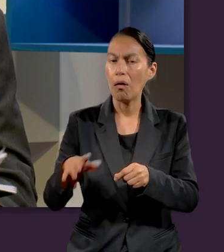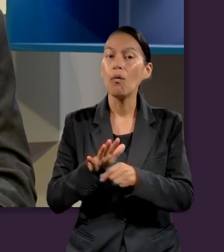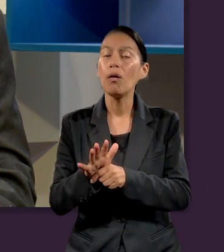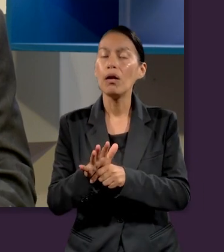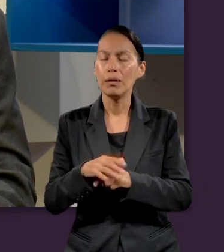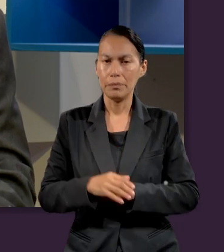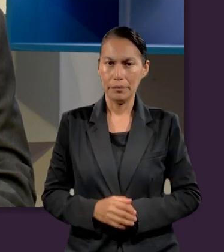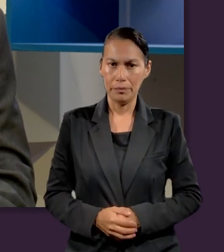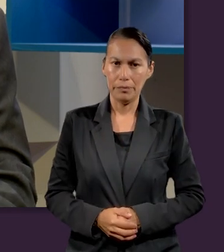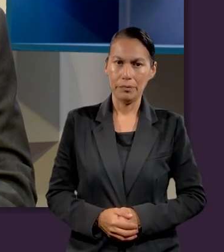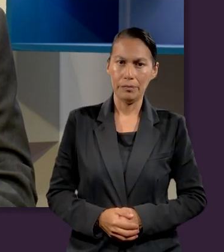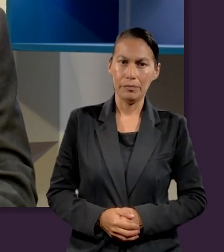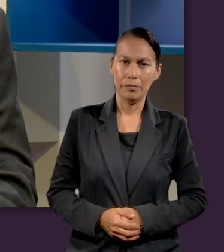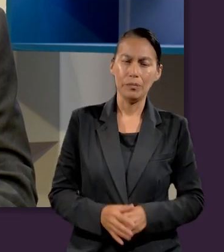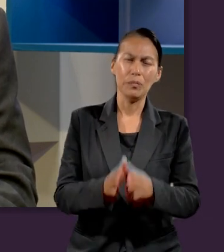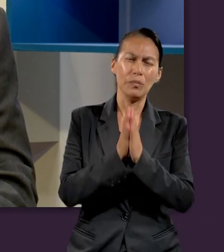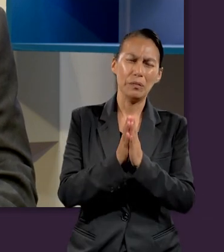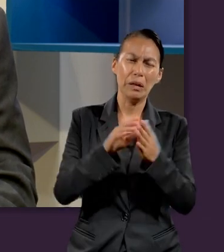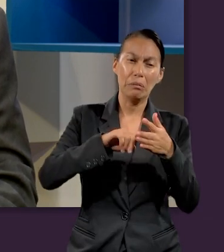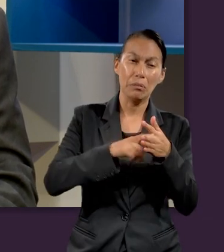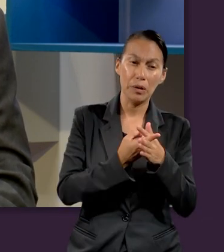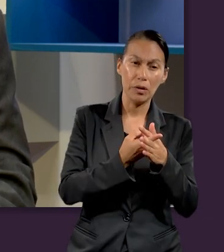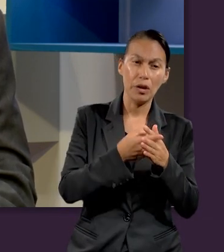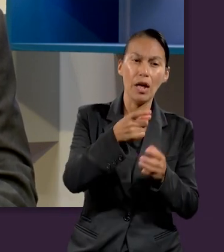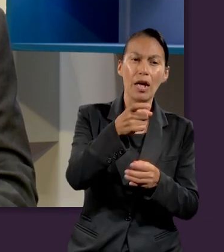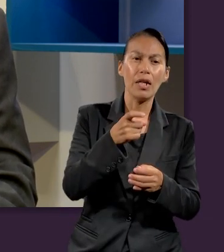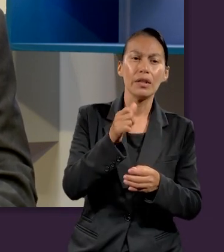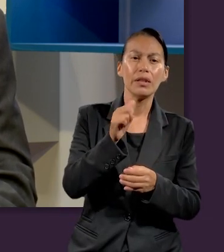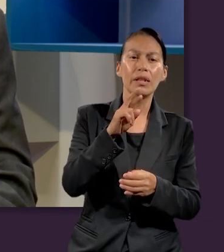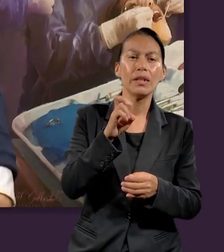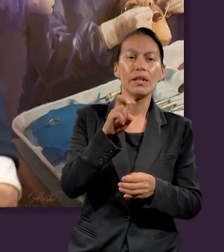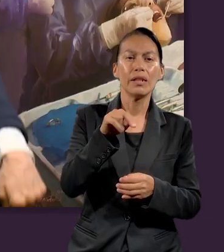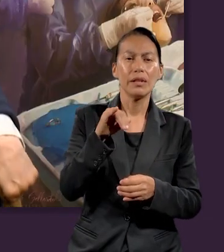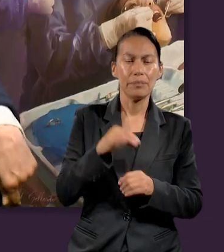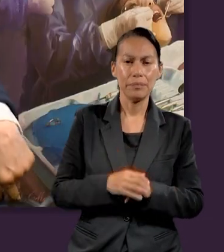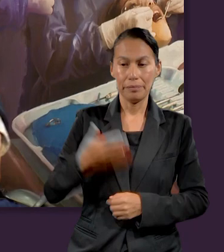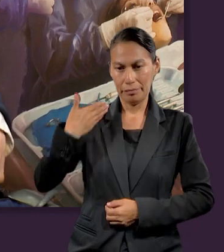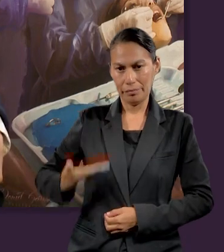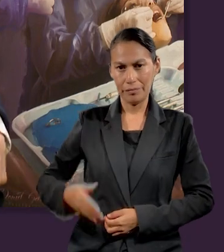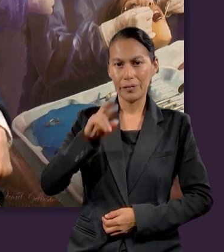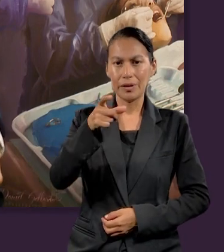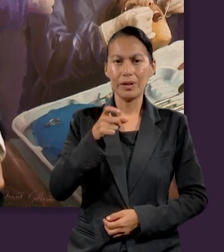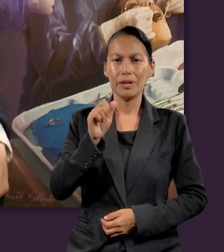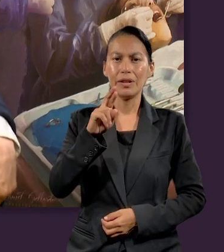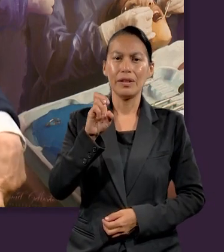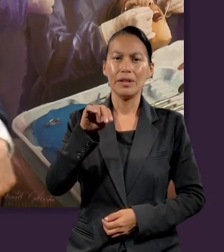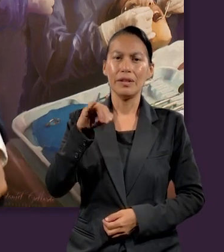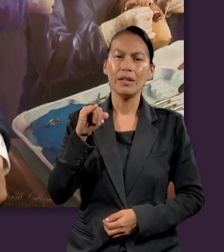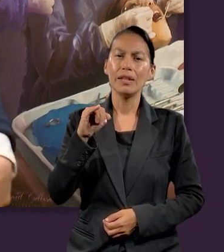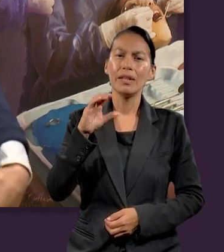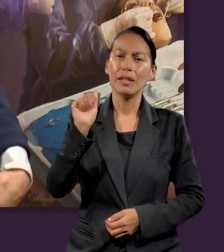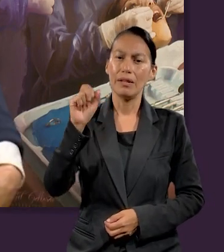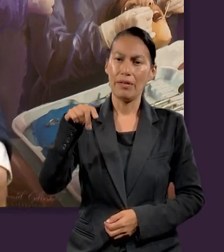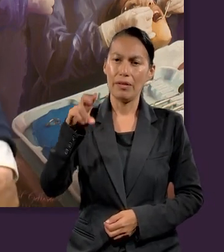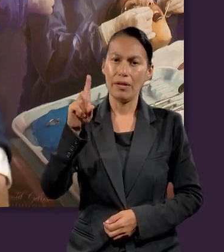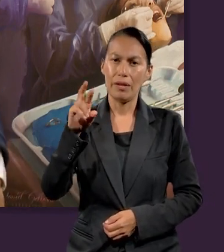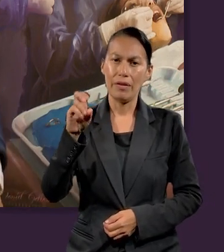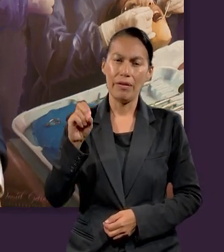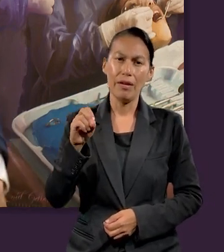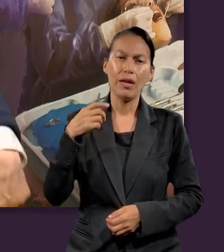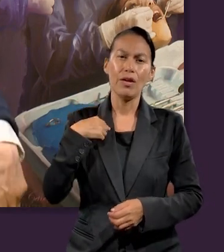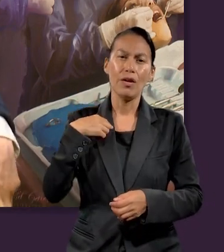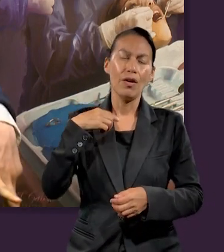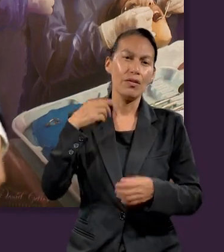dónde son. Voy a empezar con Shareni. Me llamo Shareni Andrade Aguirre y